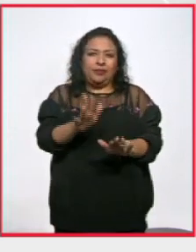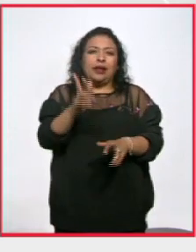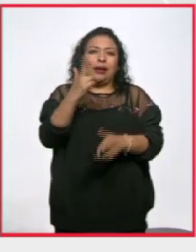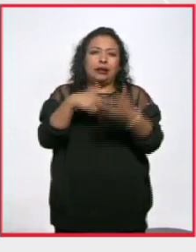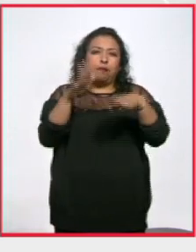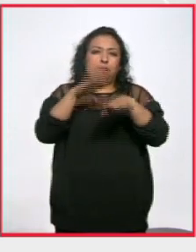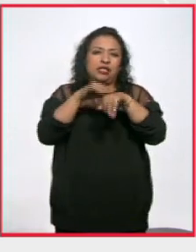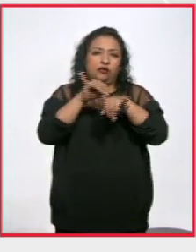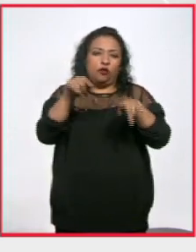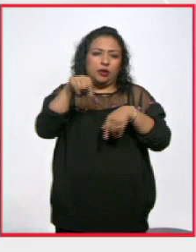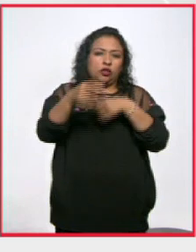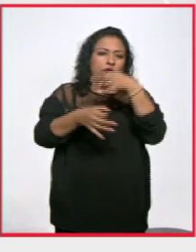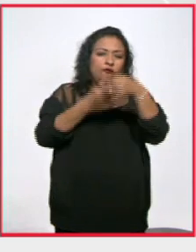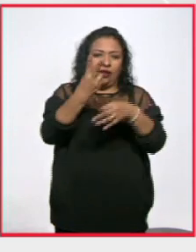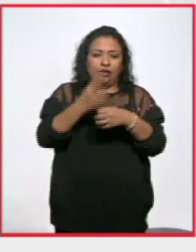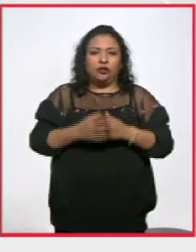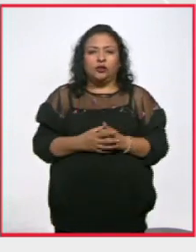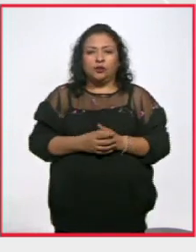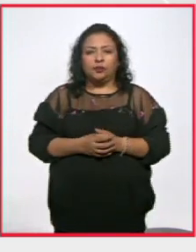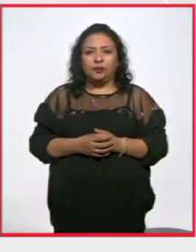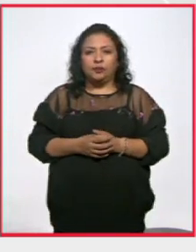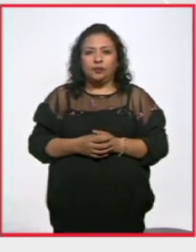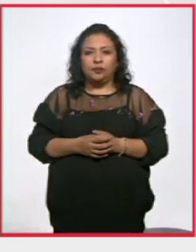muchísima más información aquí a Noticias 22